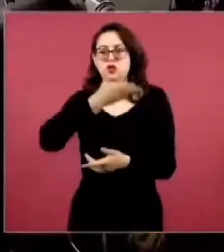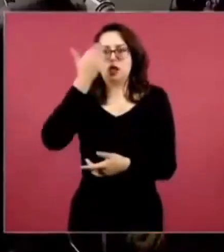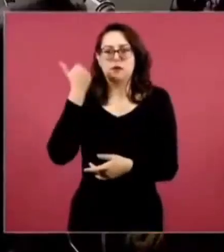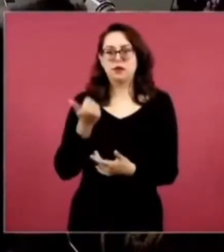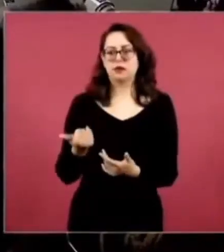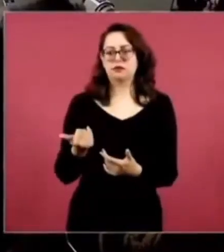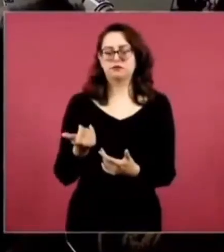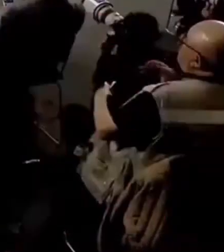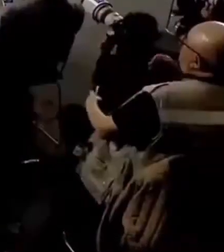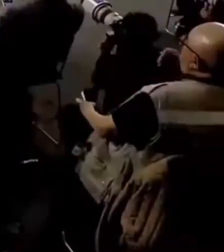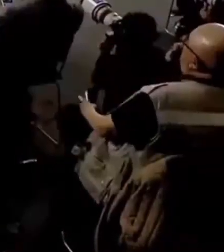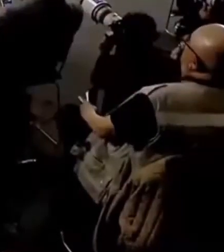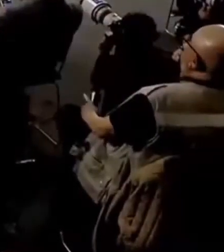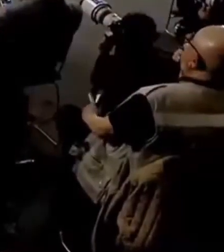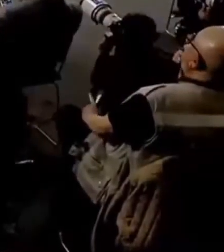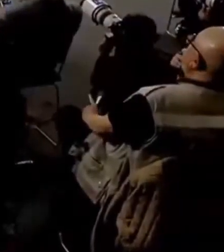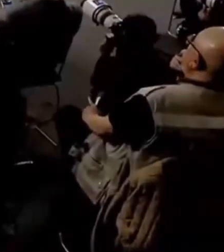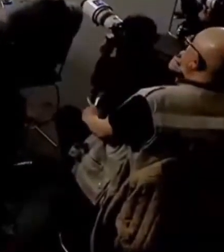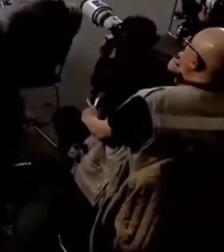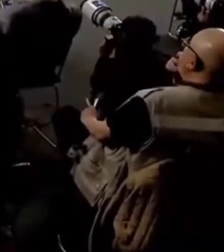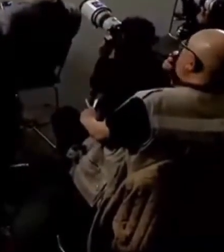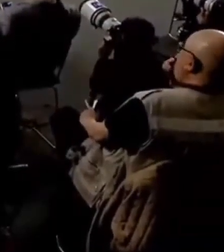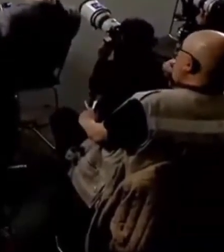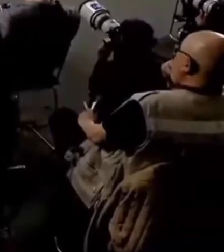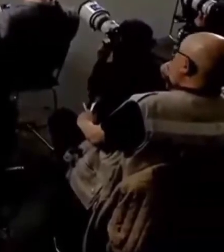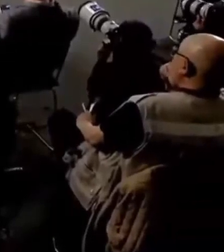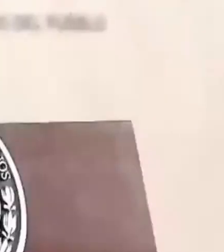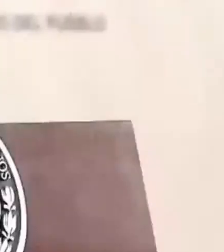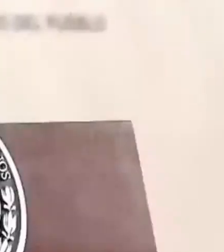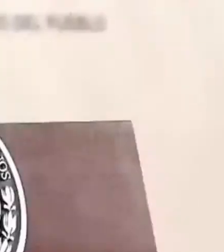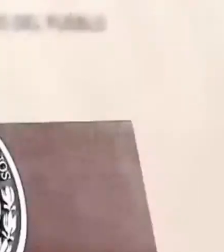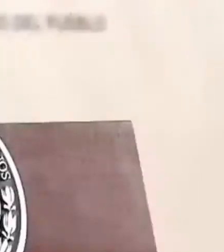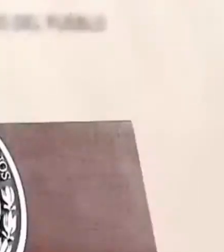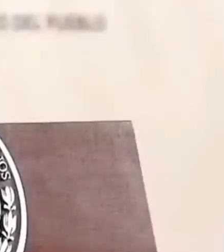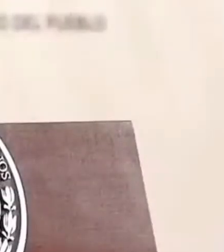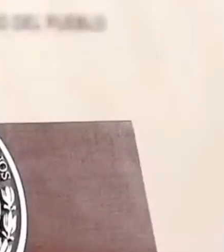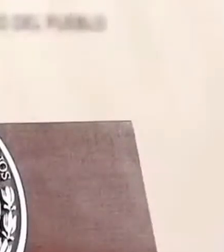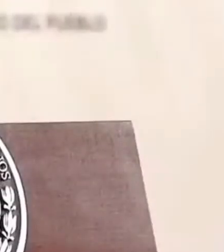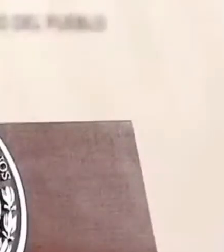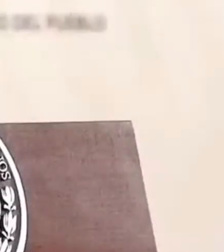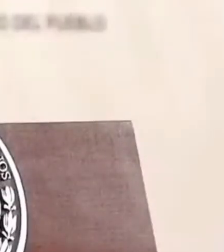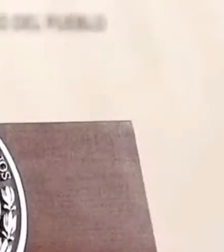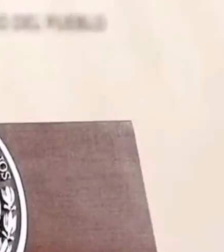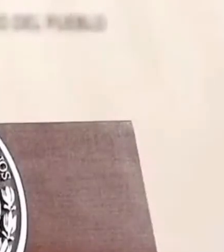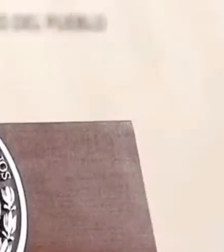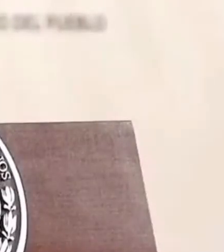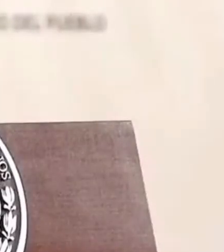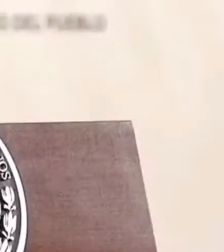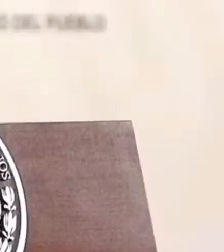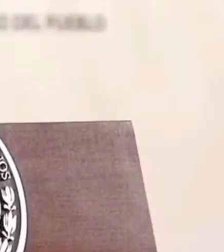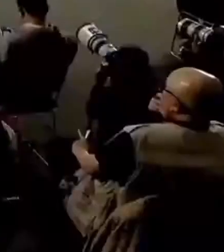de escuchar la radio, de ver la televisión. Entonces,